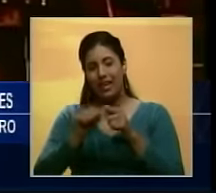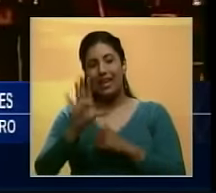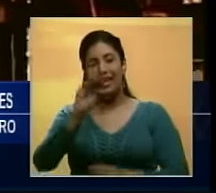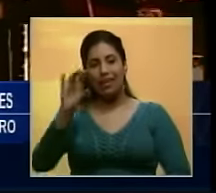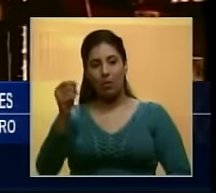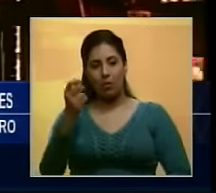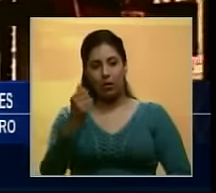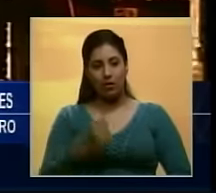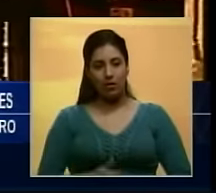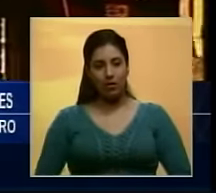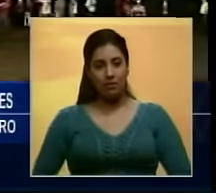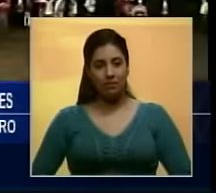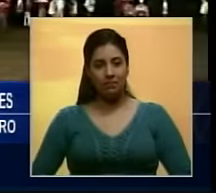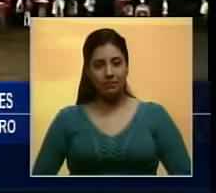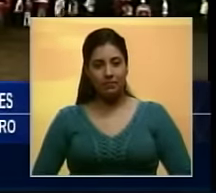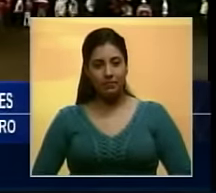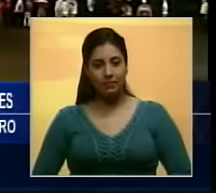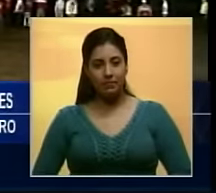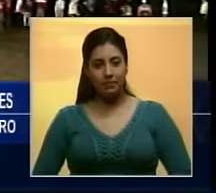bolívares.